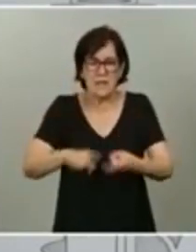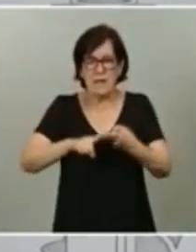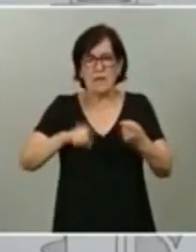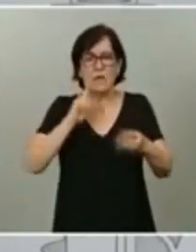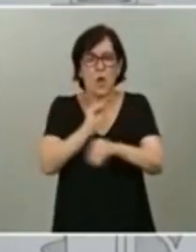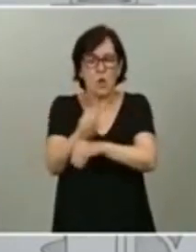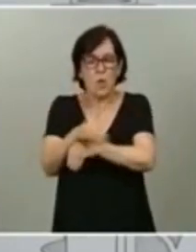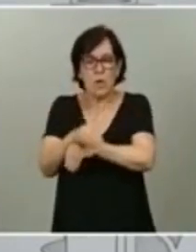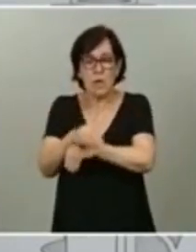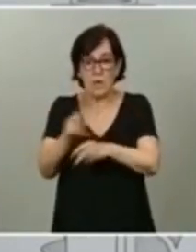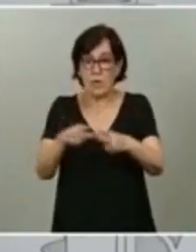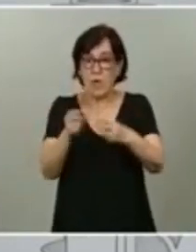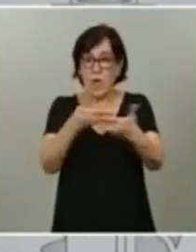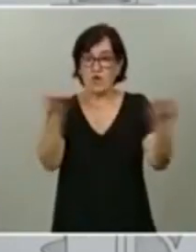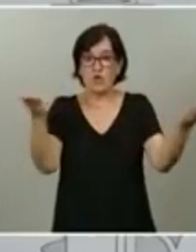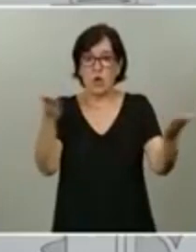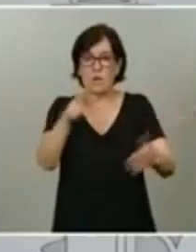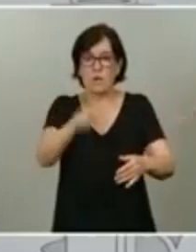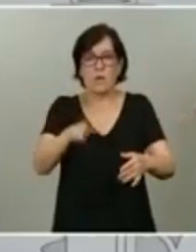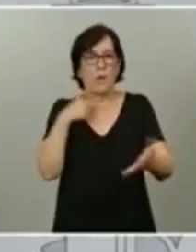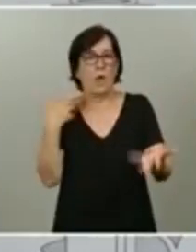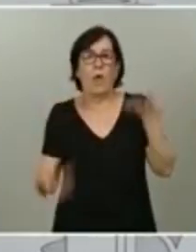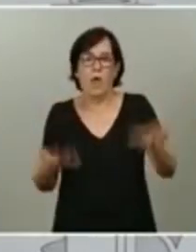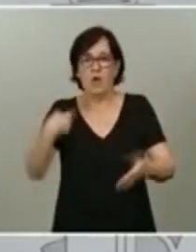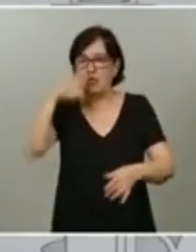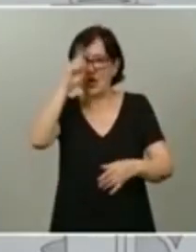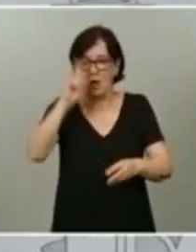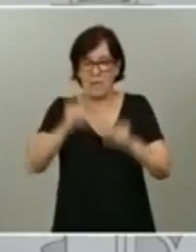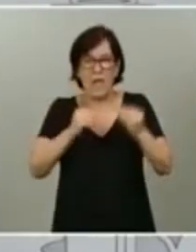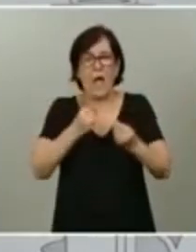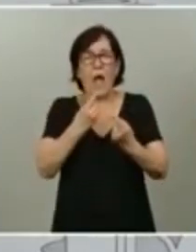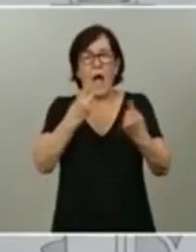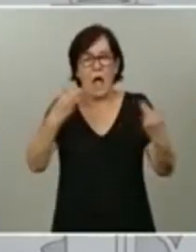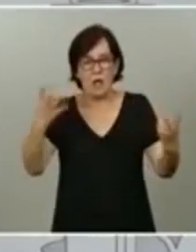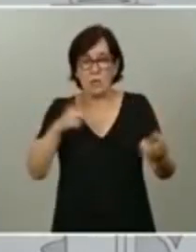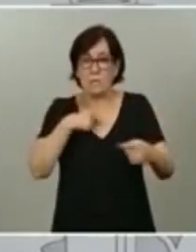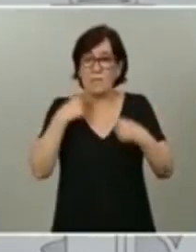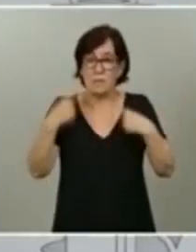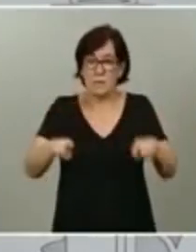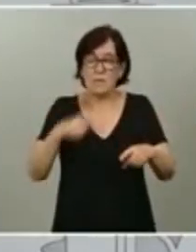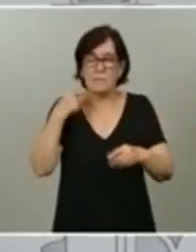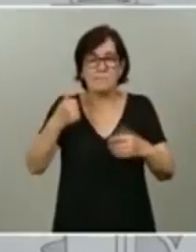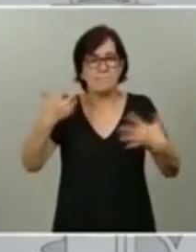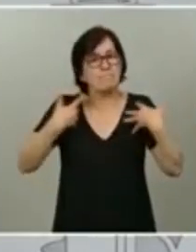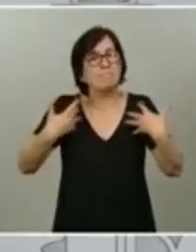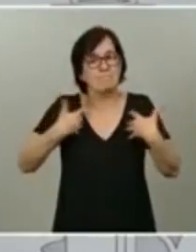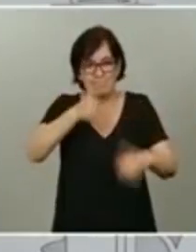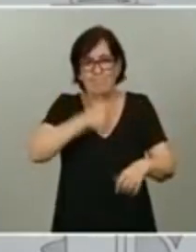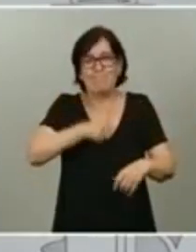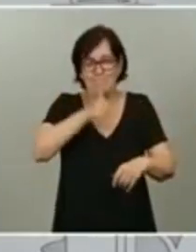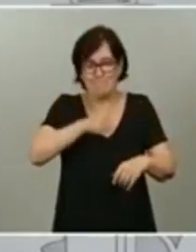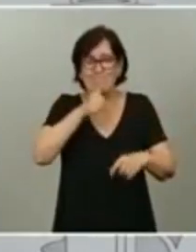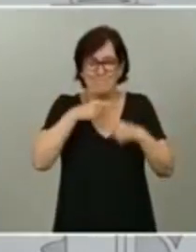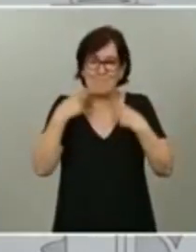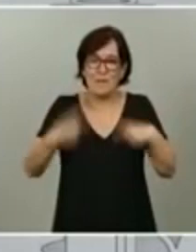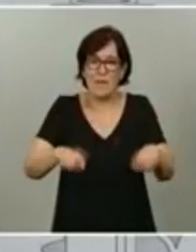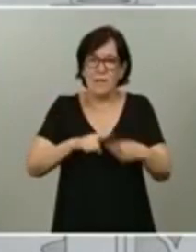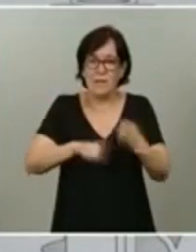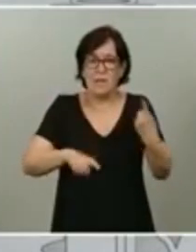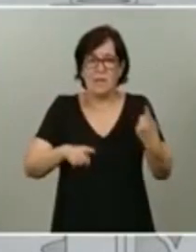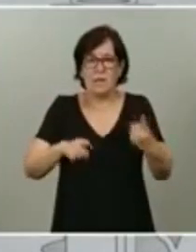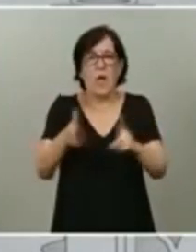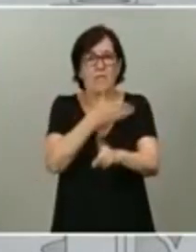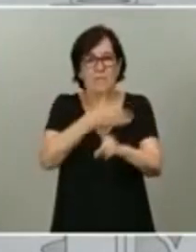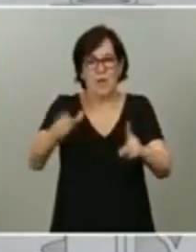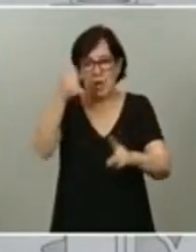sociedad que se sentía desvalida. Algunas además, por desgracia han tenido que sufrir en esta situación la violencia de género que